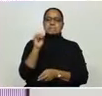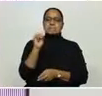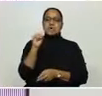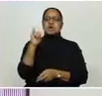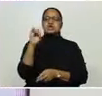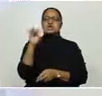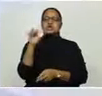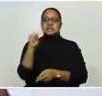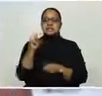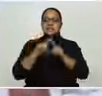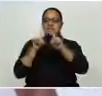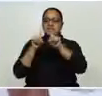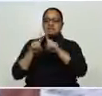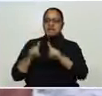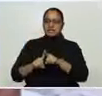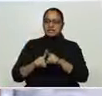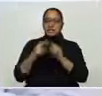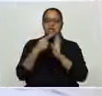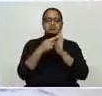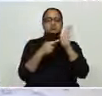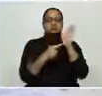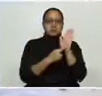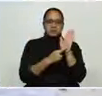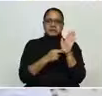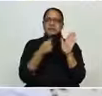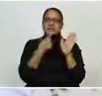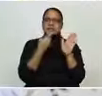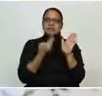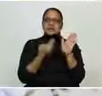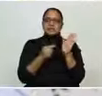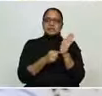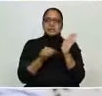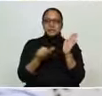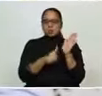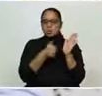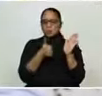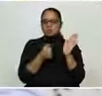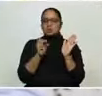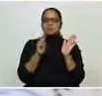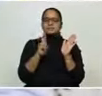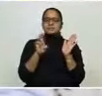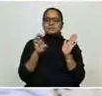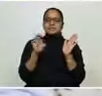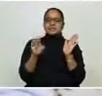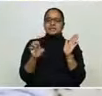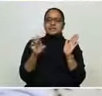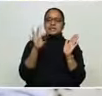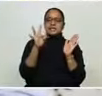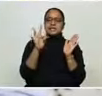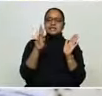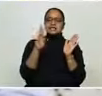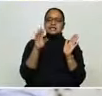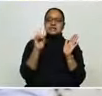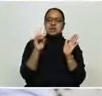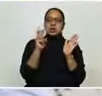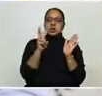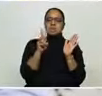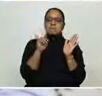protocolo, en el cual están aplicando también retrovirales en el Seguro Social.